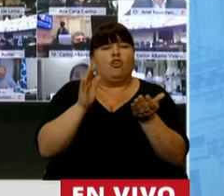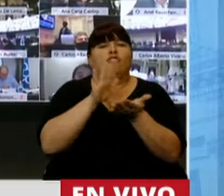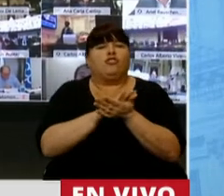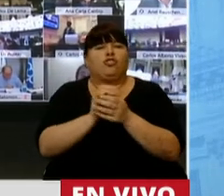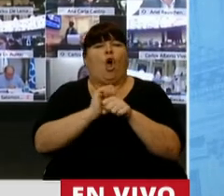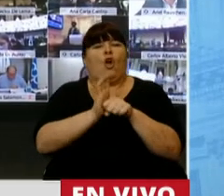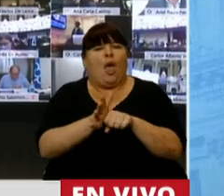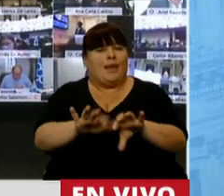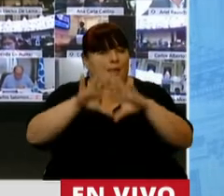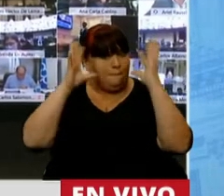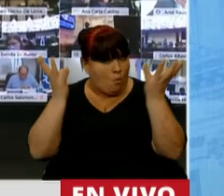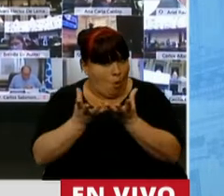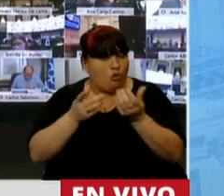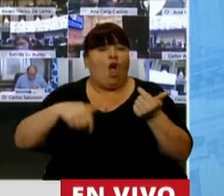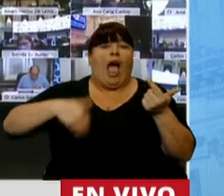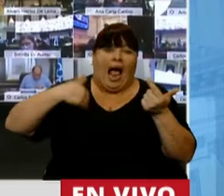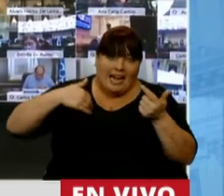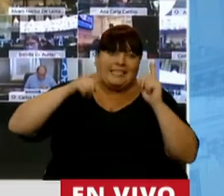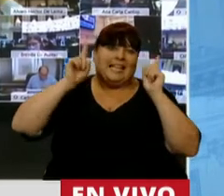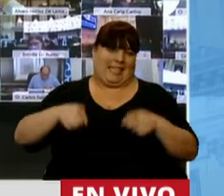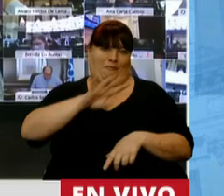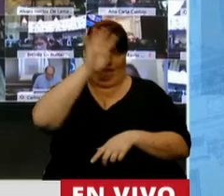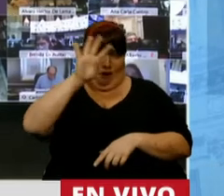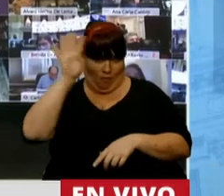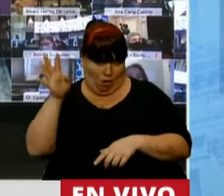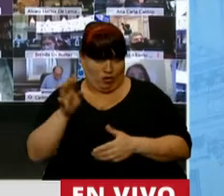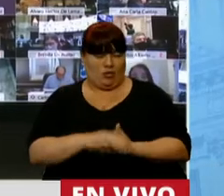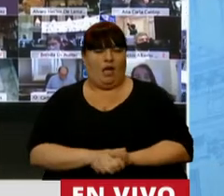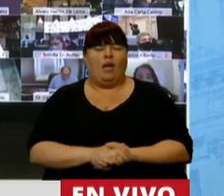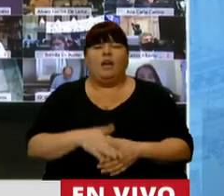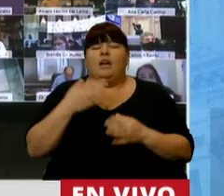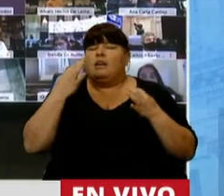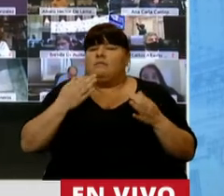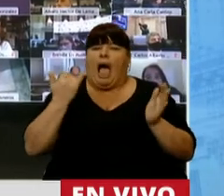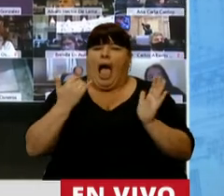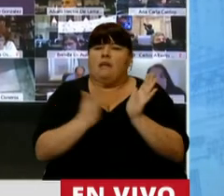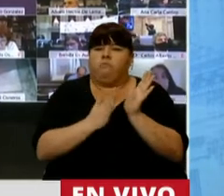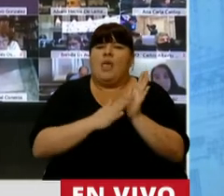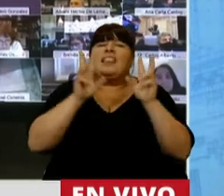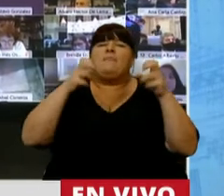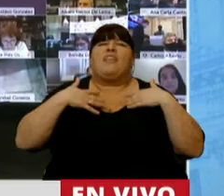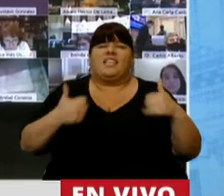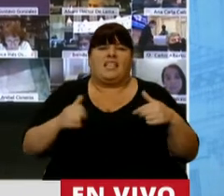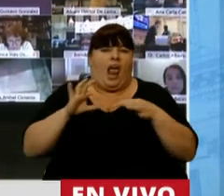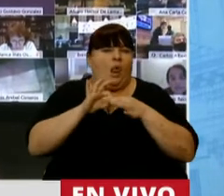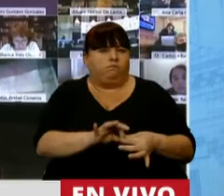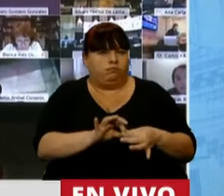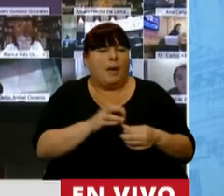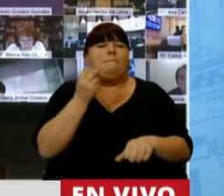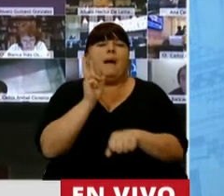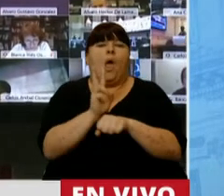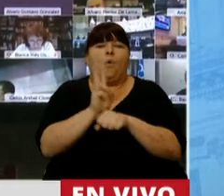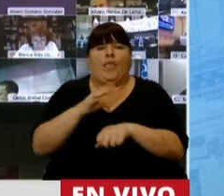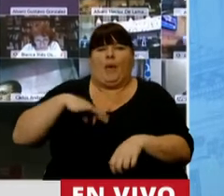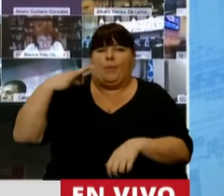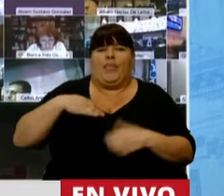ver con el COVID en el mundo, en la Argentina y en nuestra provincia. Y con estricta fundamentación sanitaria, señor presidente, y para proteger